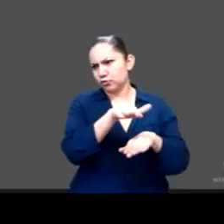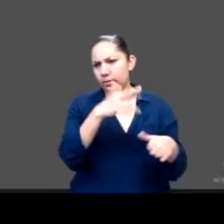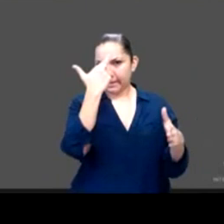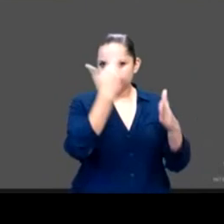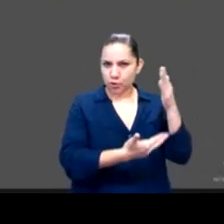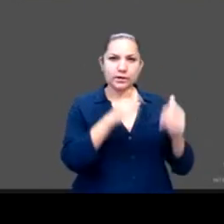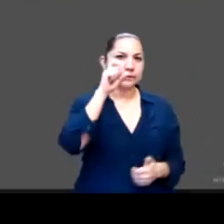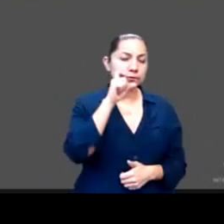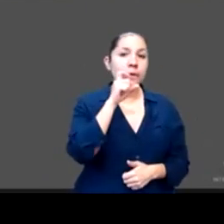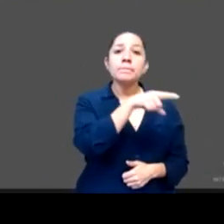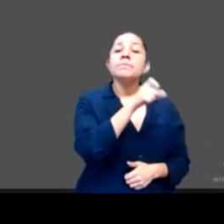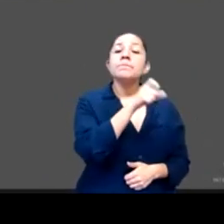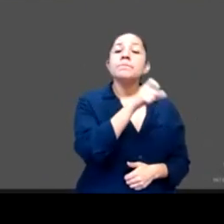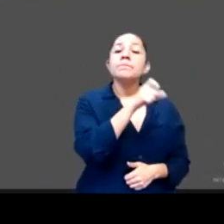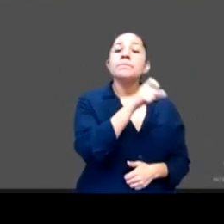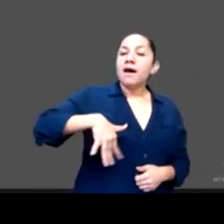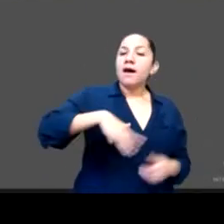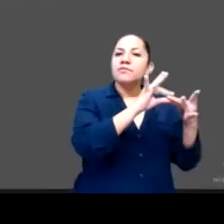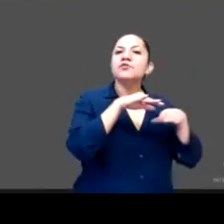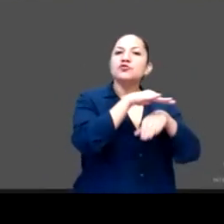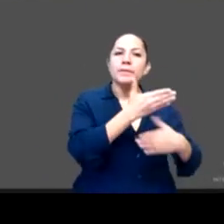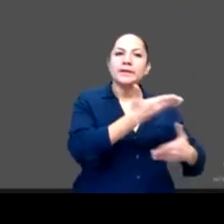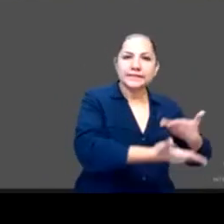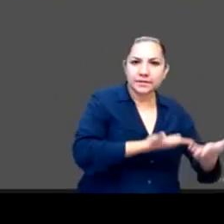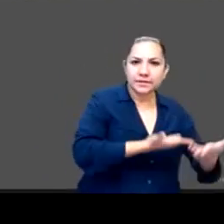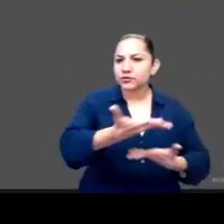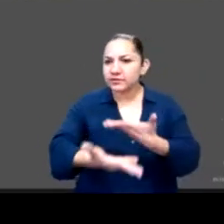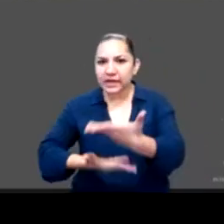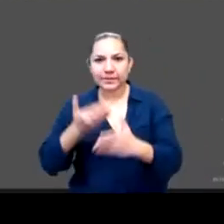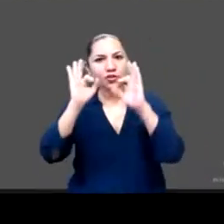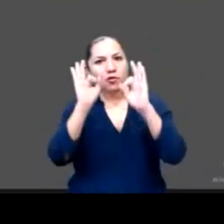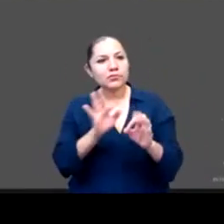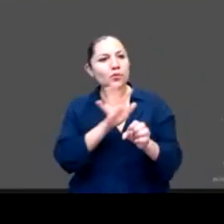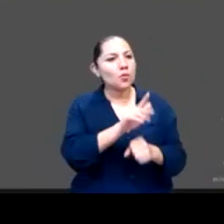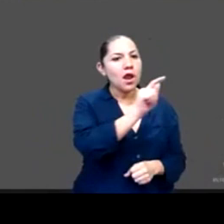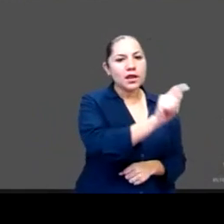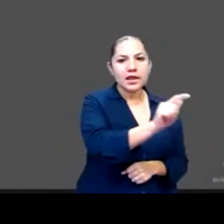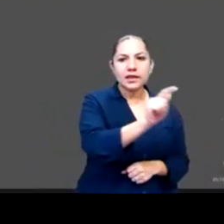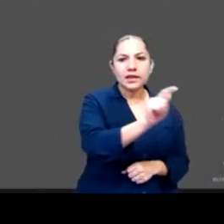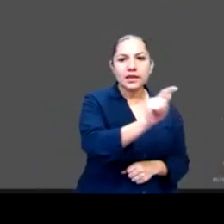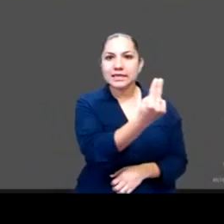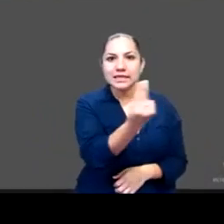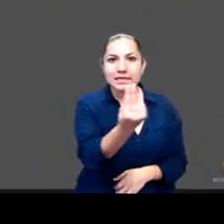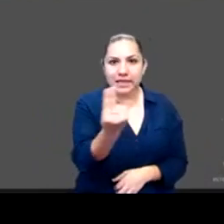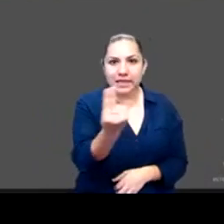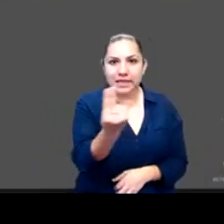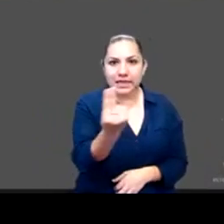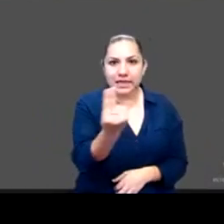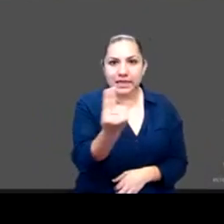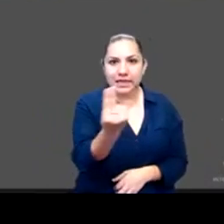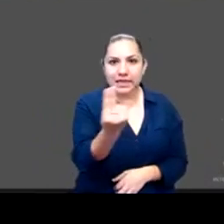servicios amigables que respondan realmente a las necesidades de las niñas pero sobre todo